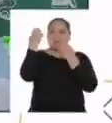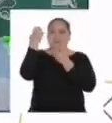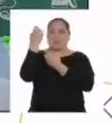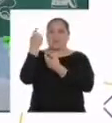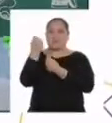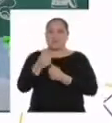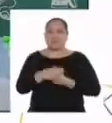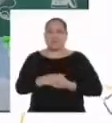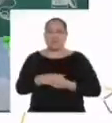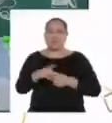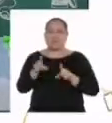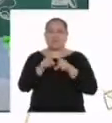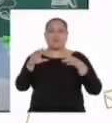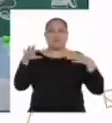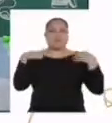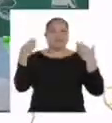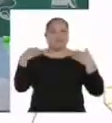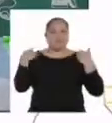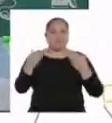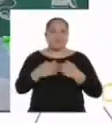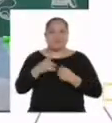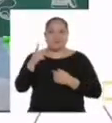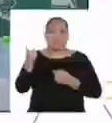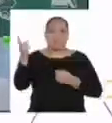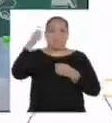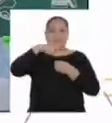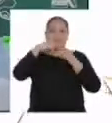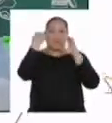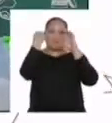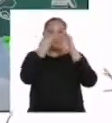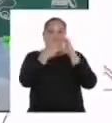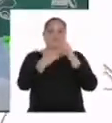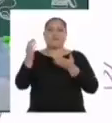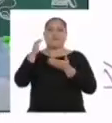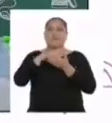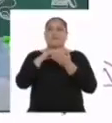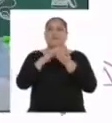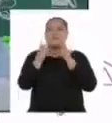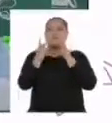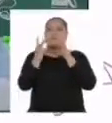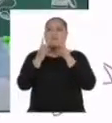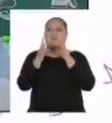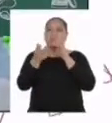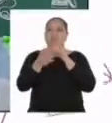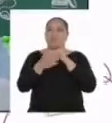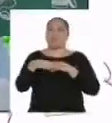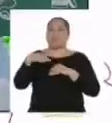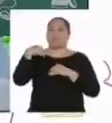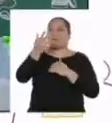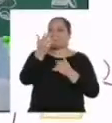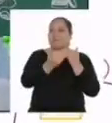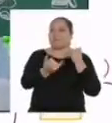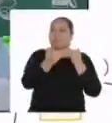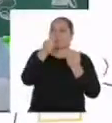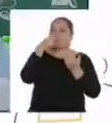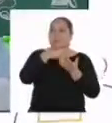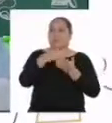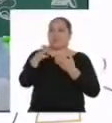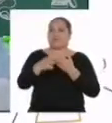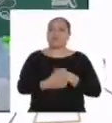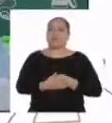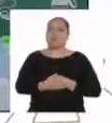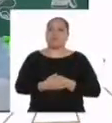También estamos felices de que hayan podido pasar por acá y nos volvemos a conectar con ustedes en la parte final del programa.